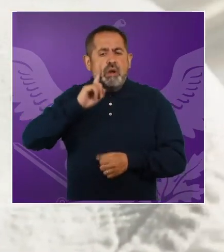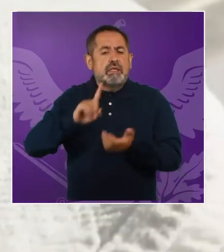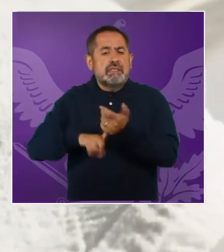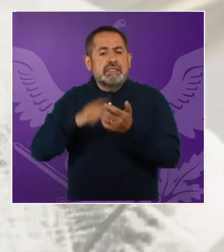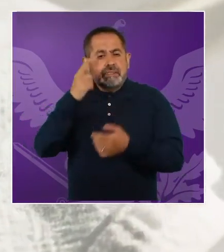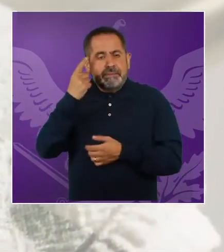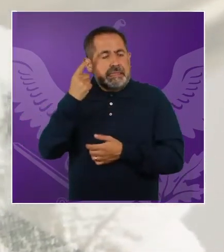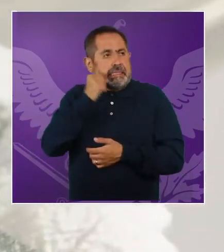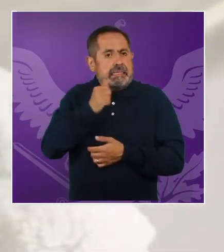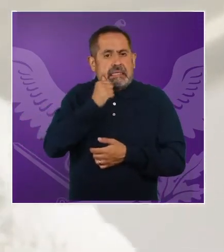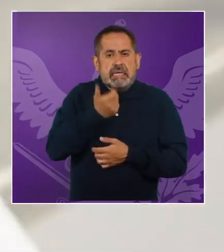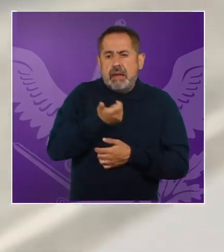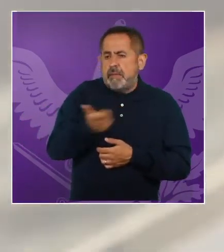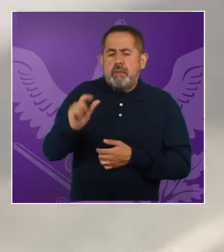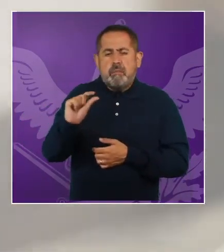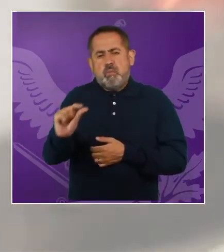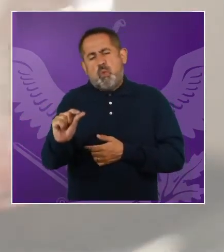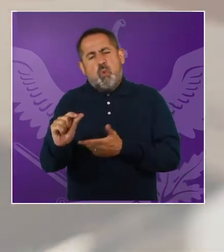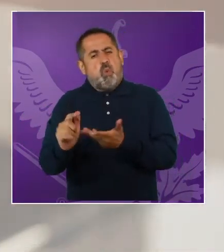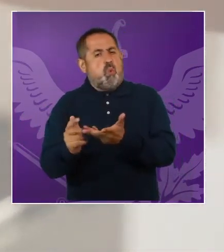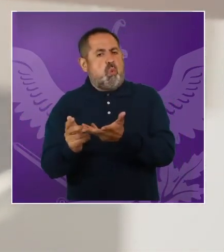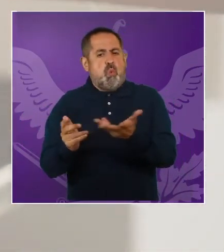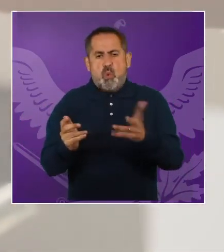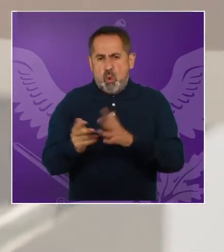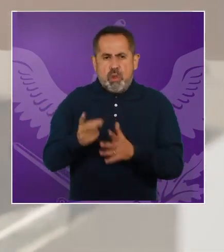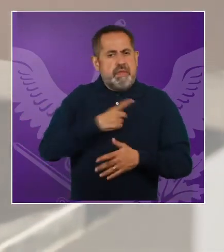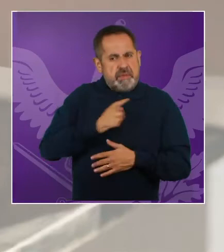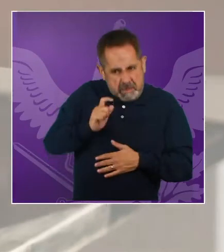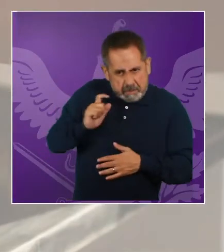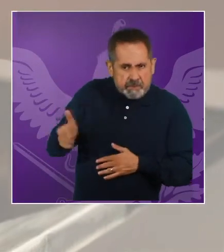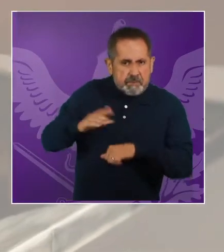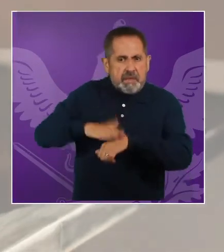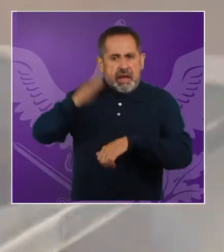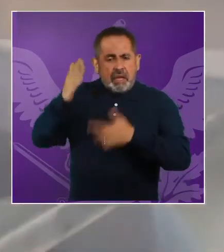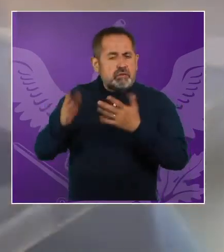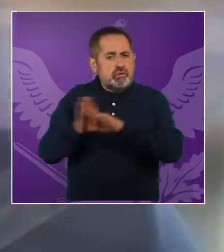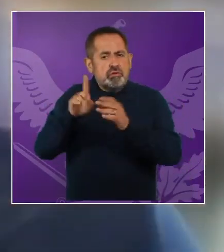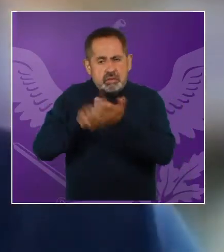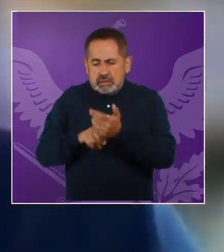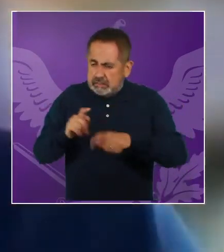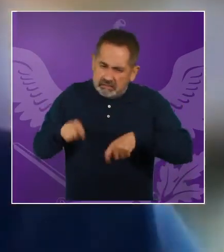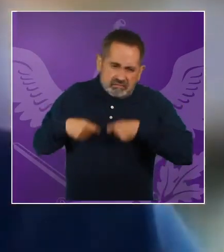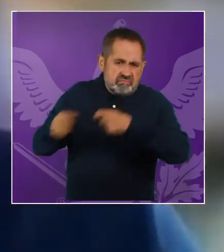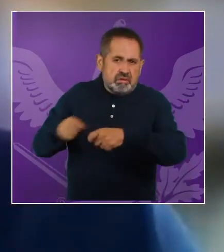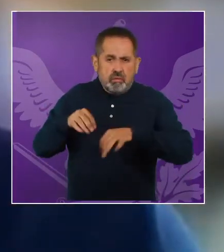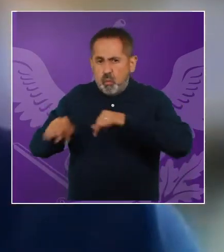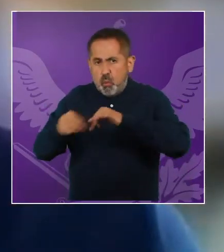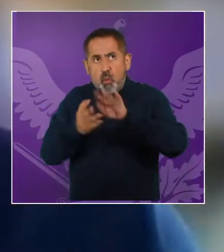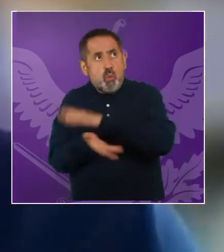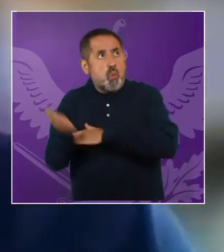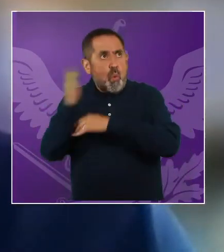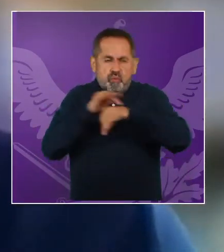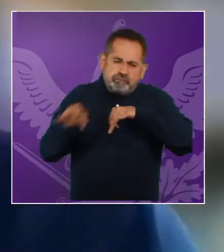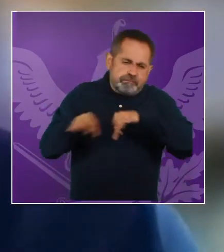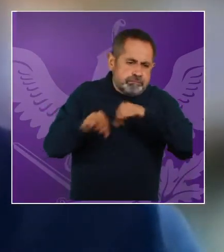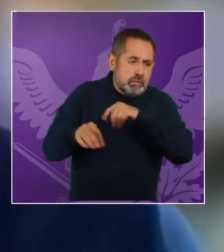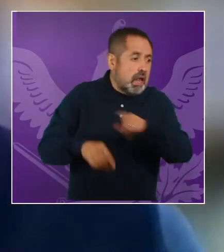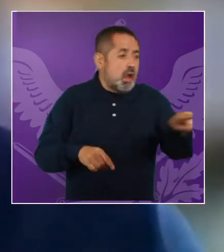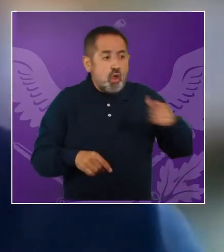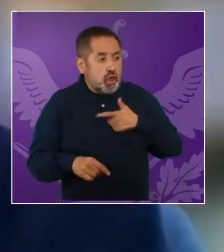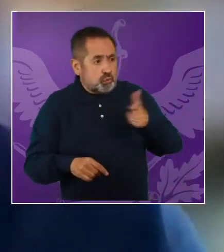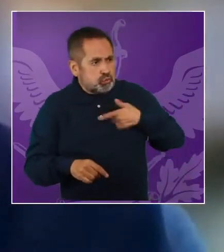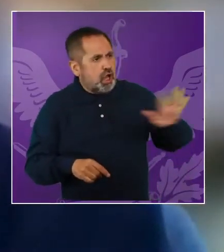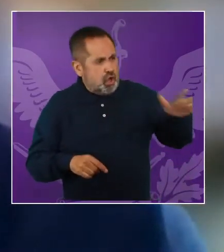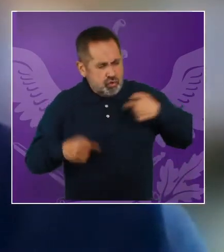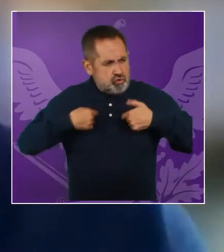compañeras es, es demasiado bajo para lo que esto implica, ¿no?, llevar a cabo una actividad